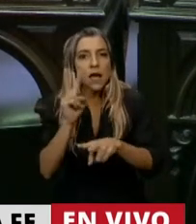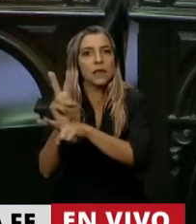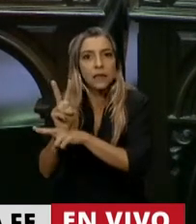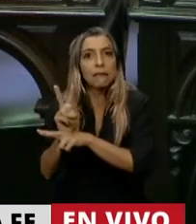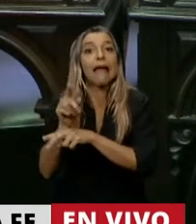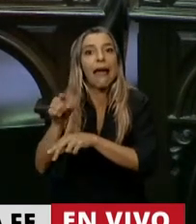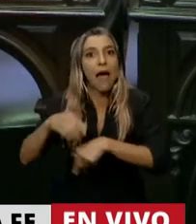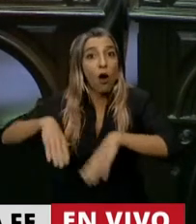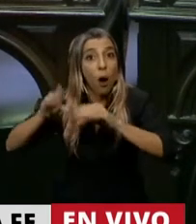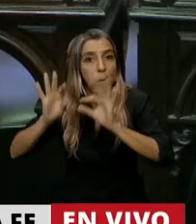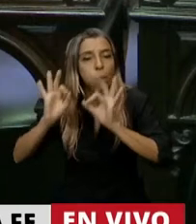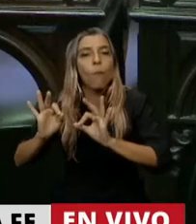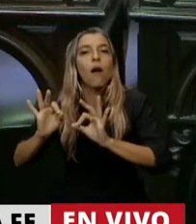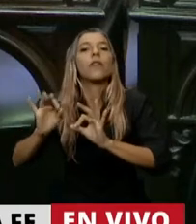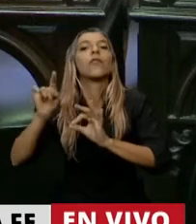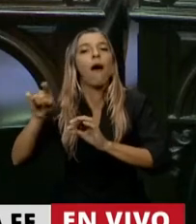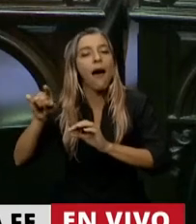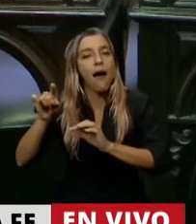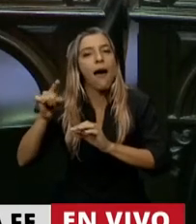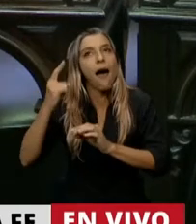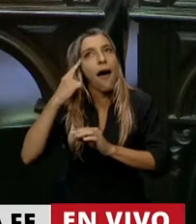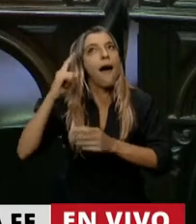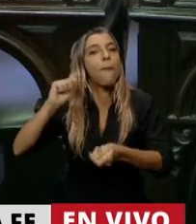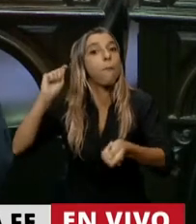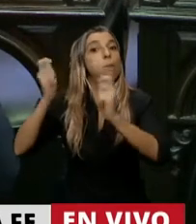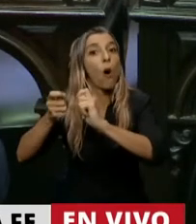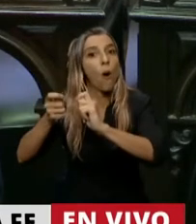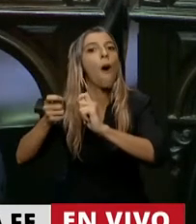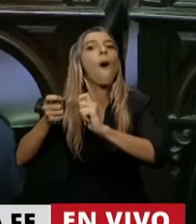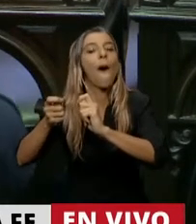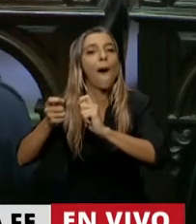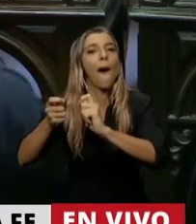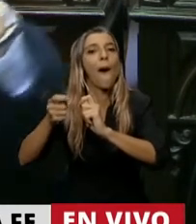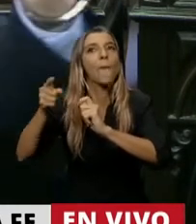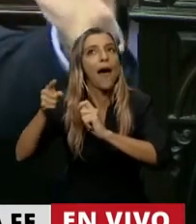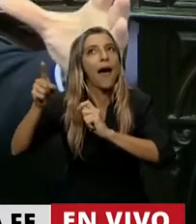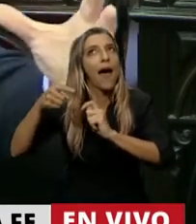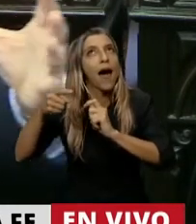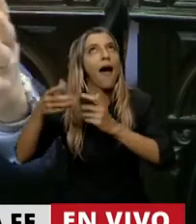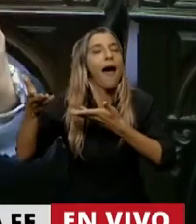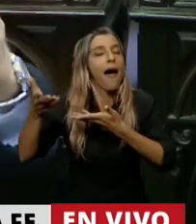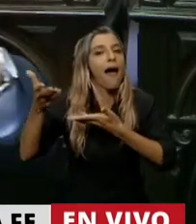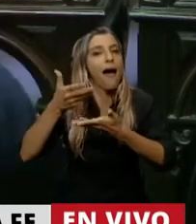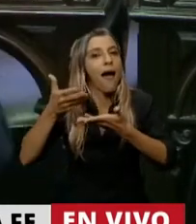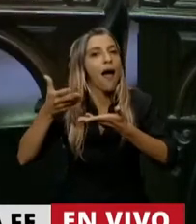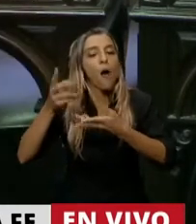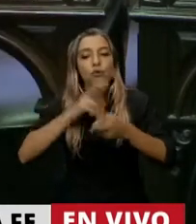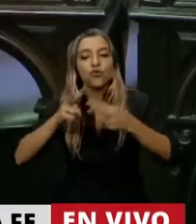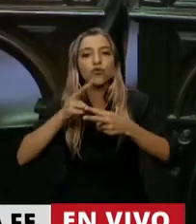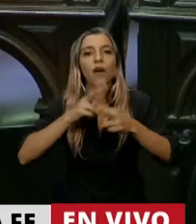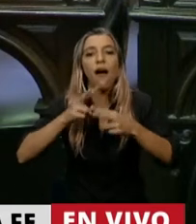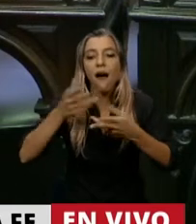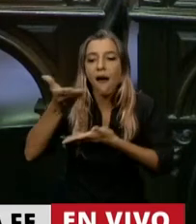desde esa visión integral, plantear interacciones, no desde los extremos, sino